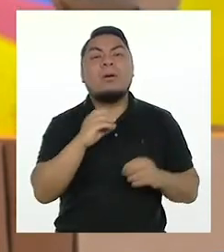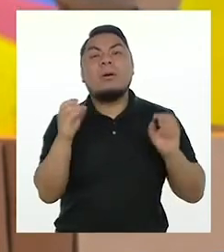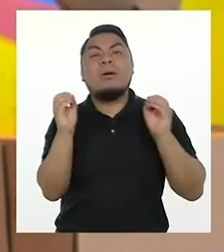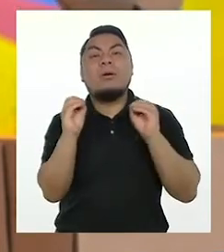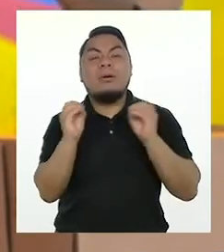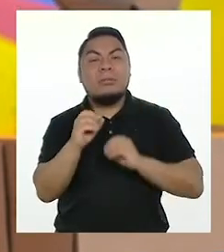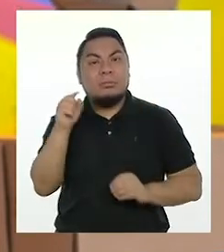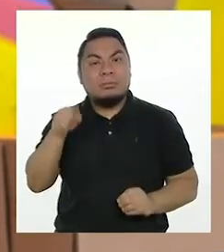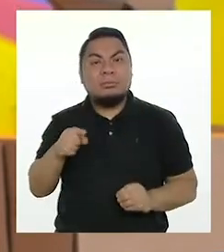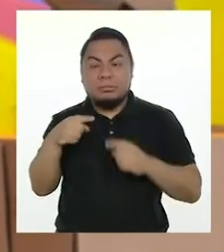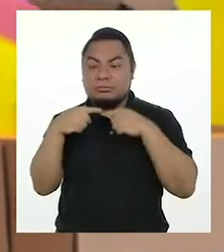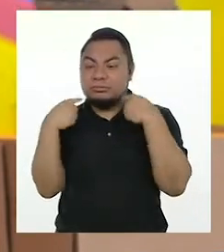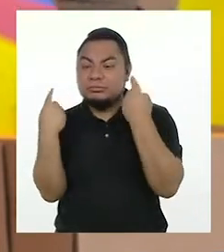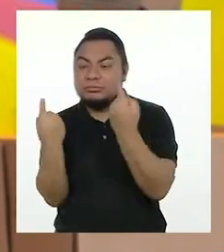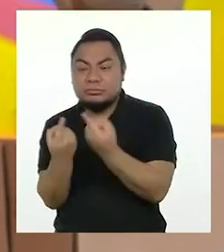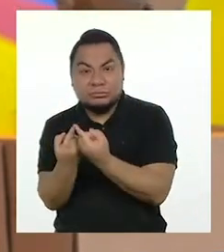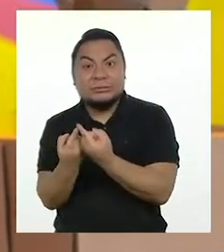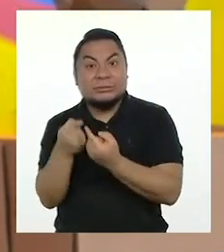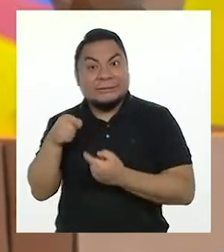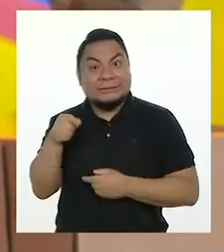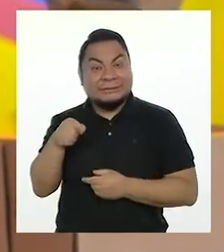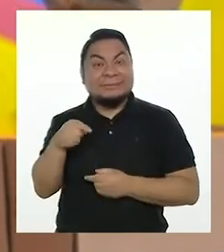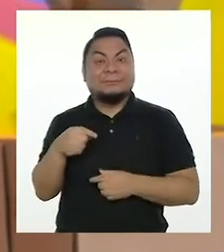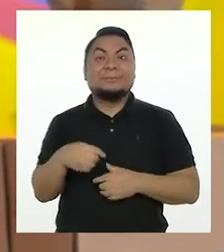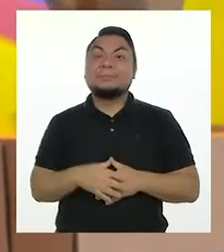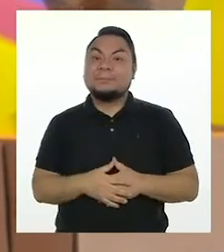quequitos. Se puede hacer un rico quequito.